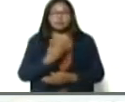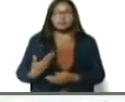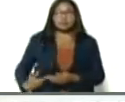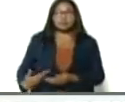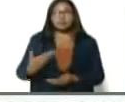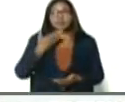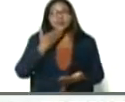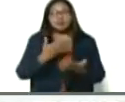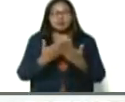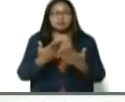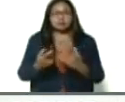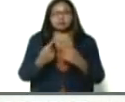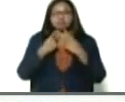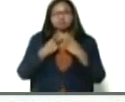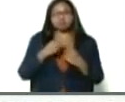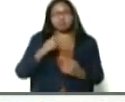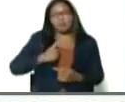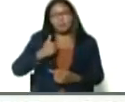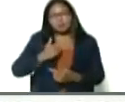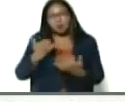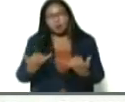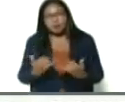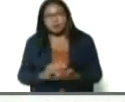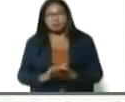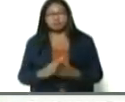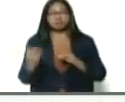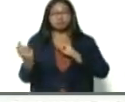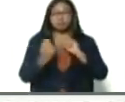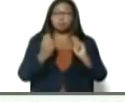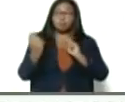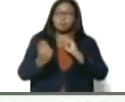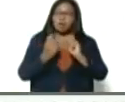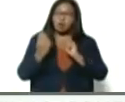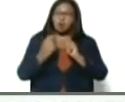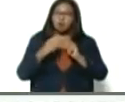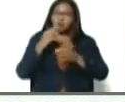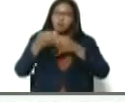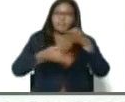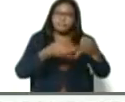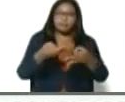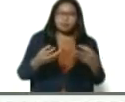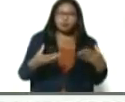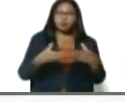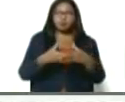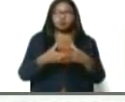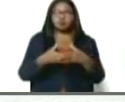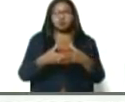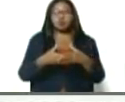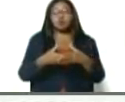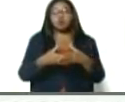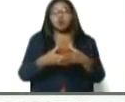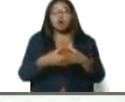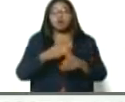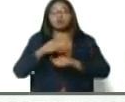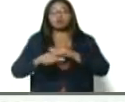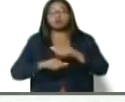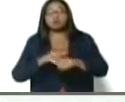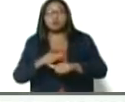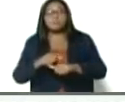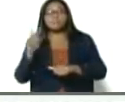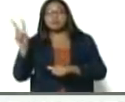la oportunidad, en efecto, presidente, en el marco de los diálogos que usted ha convocado con la sociedad venezolana, con los sectores productivos,